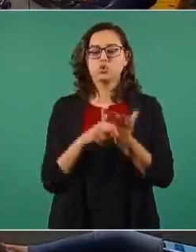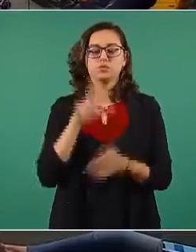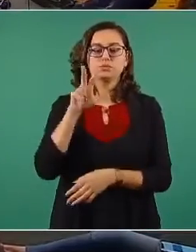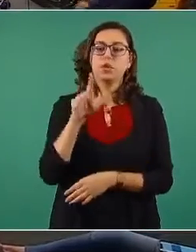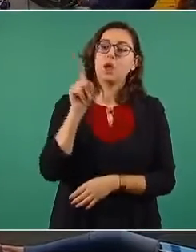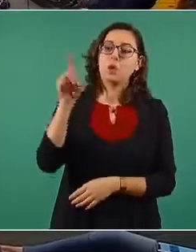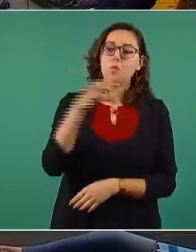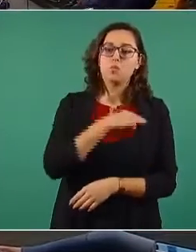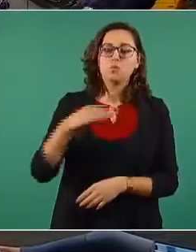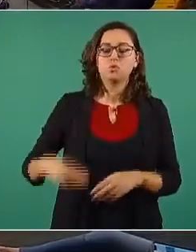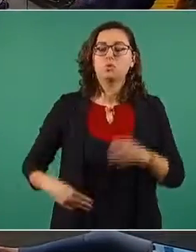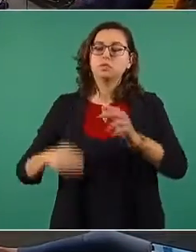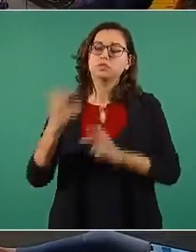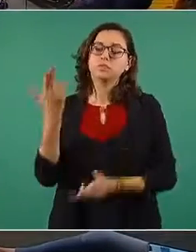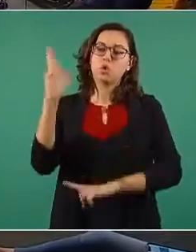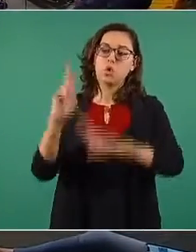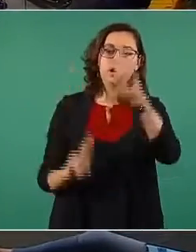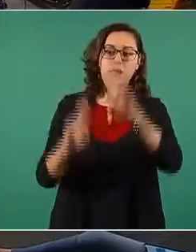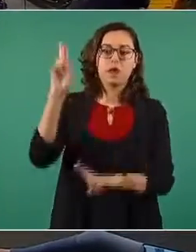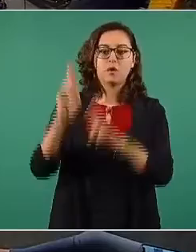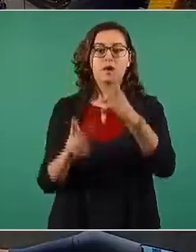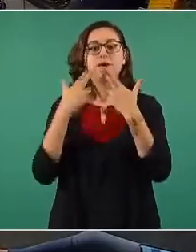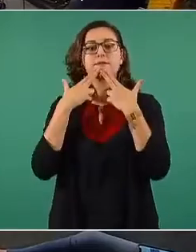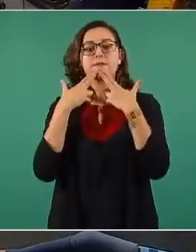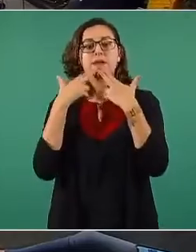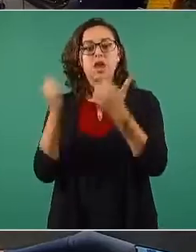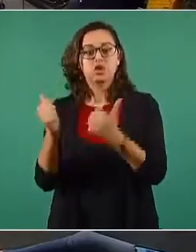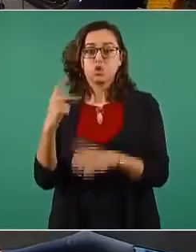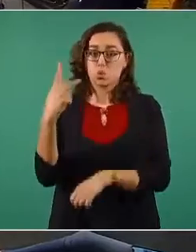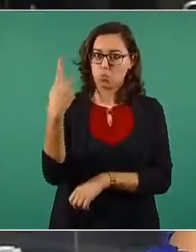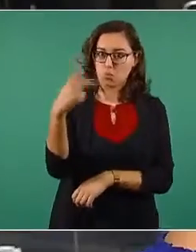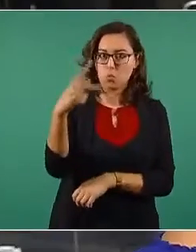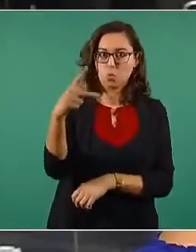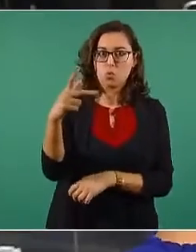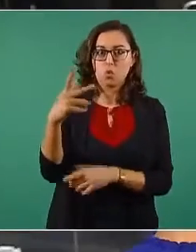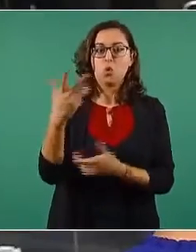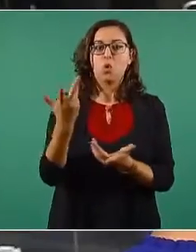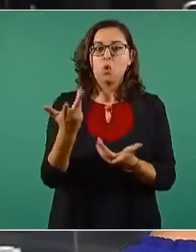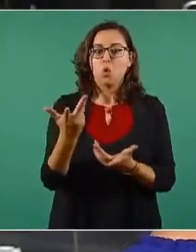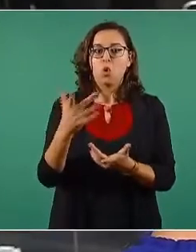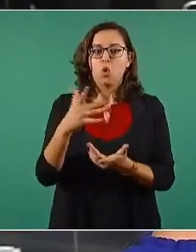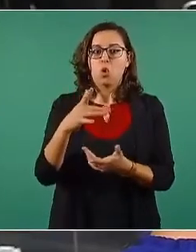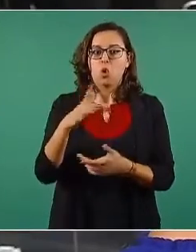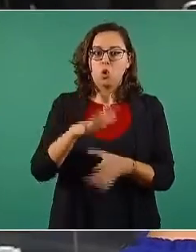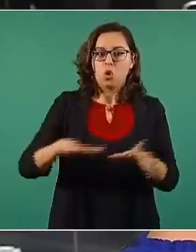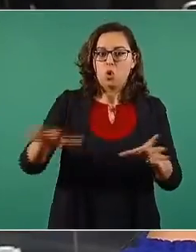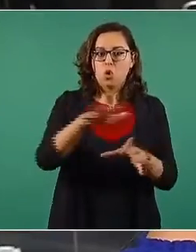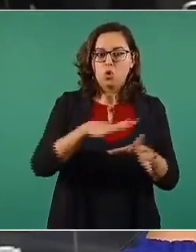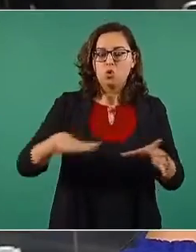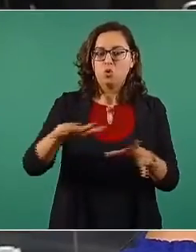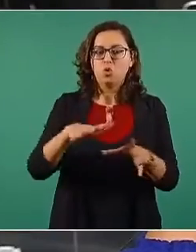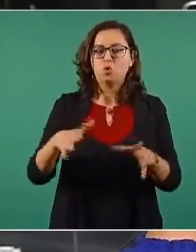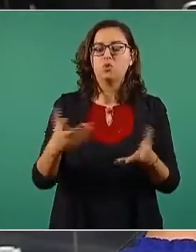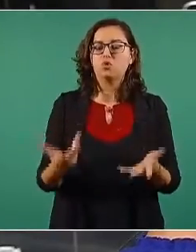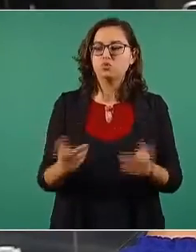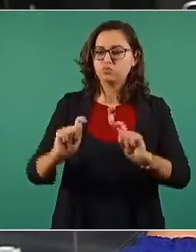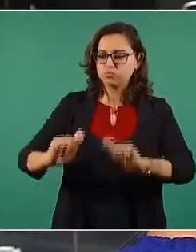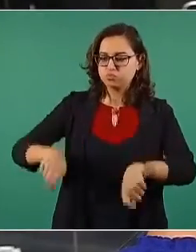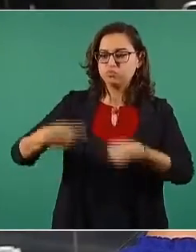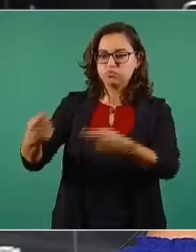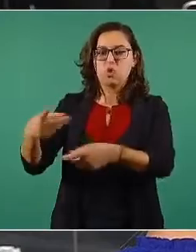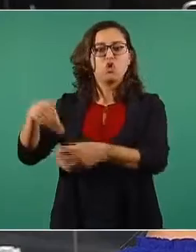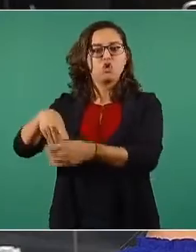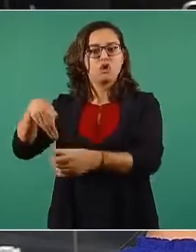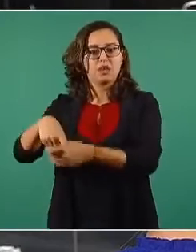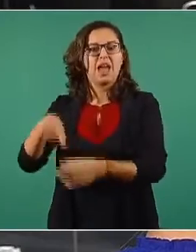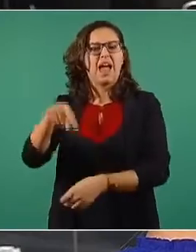Naucalpan un rancho que en su momento perteneció a narcotraficantes. En octubre próximo ya arranca actividades